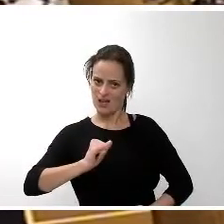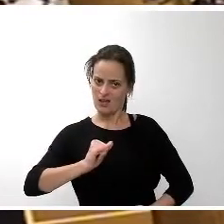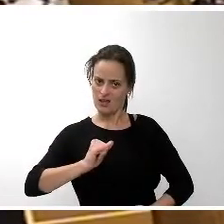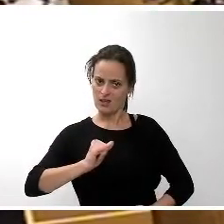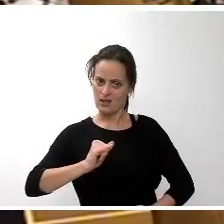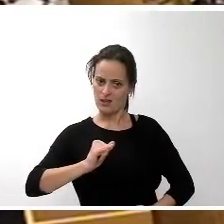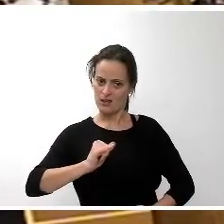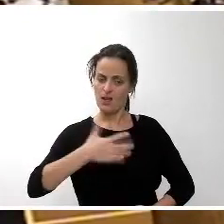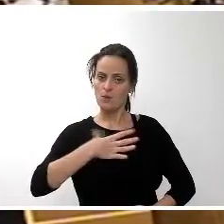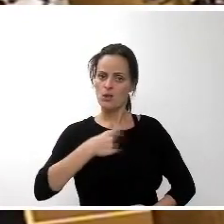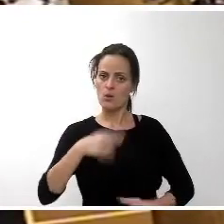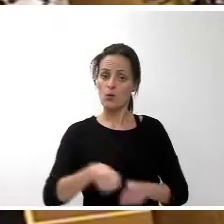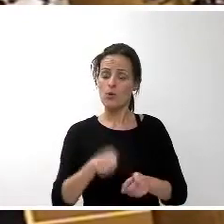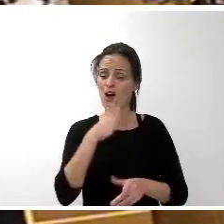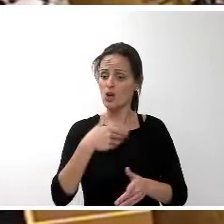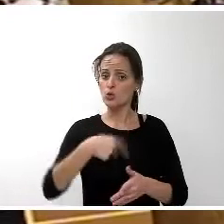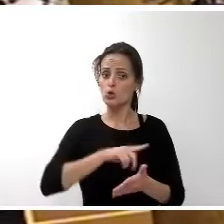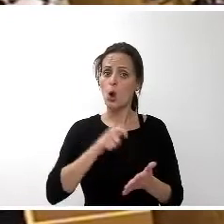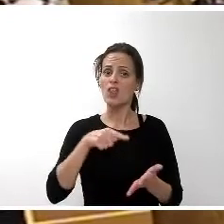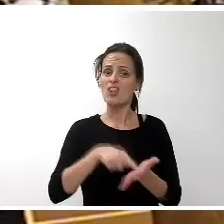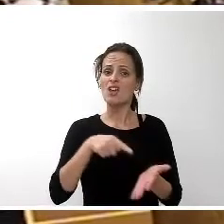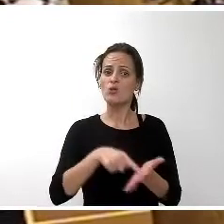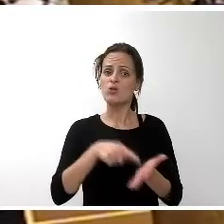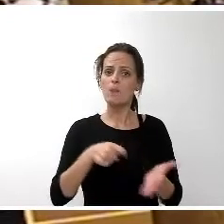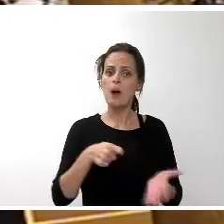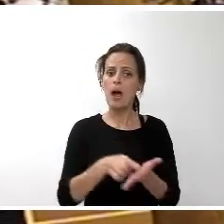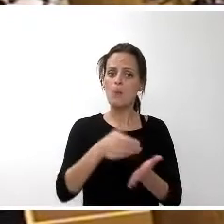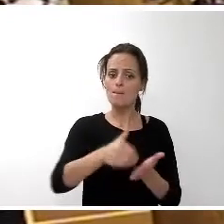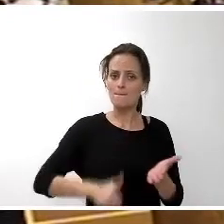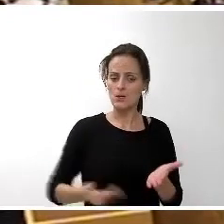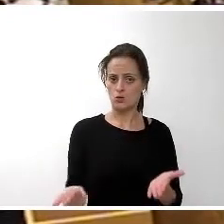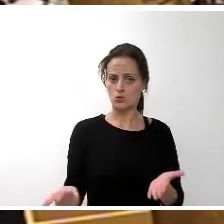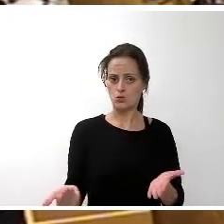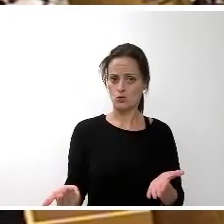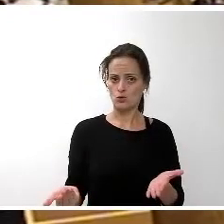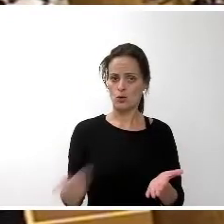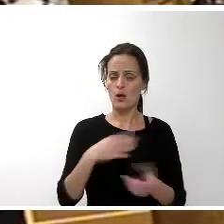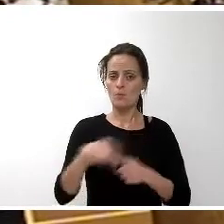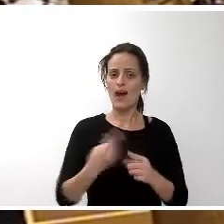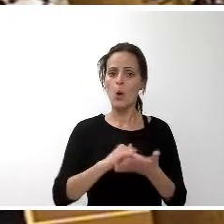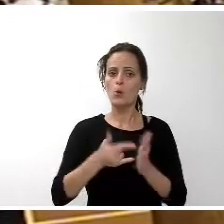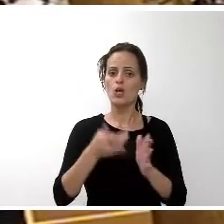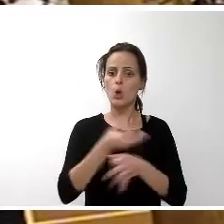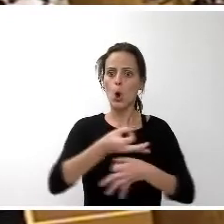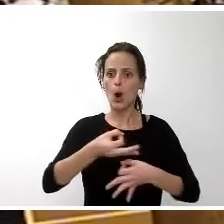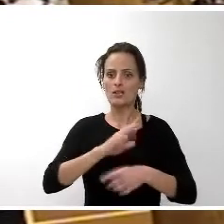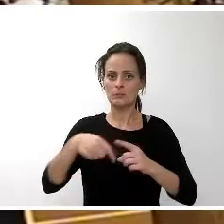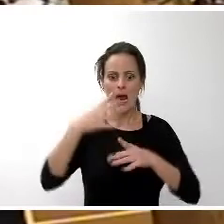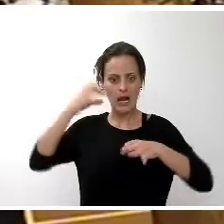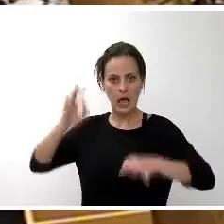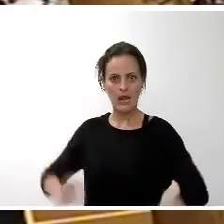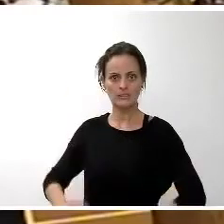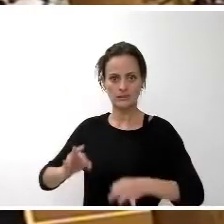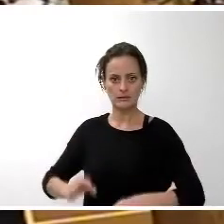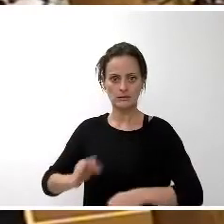que pagamos menos deudas que nunca, en torno al 5%. Es un proyecto con coherencia y, por lo tanto, realista en los